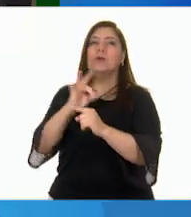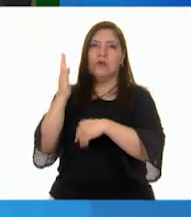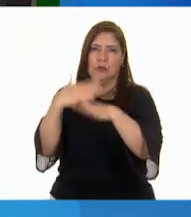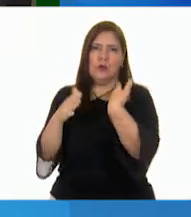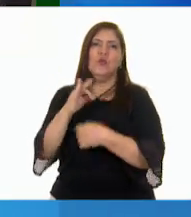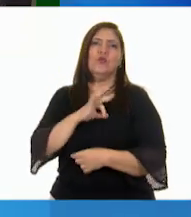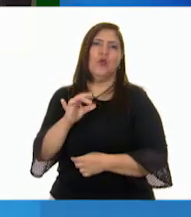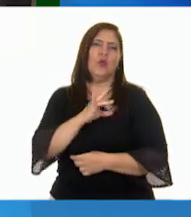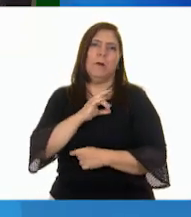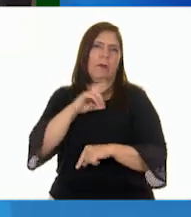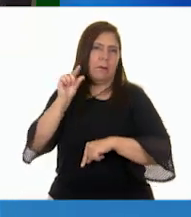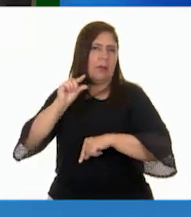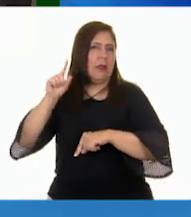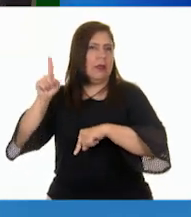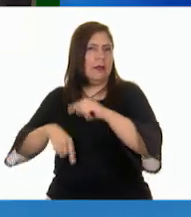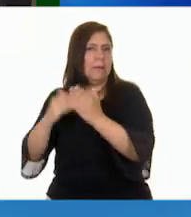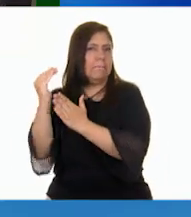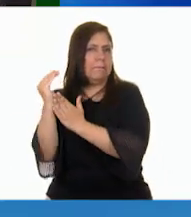que tenía.